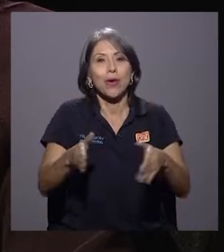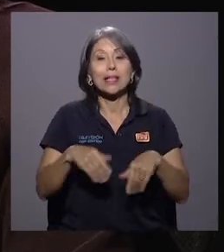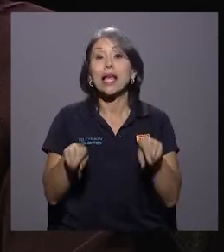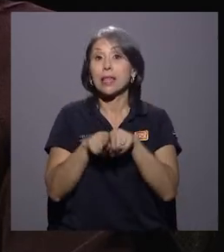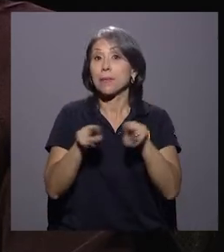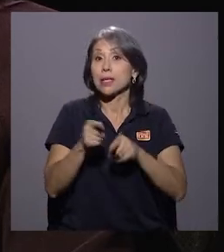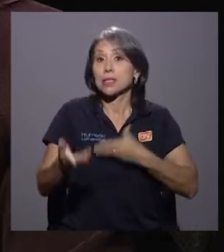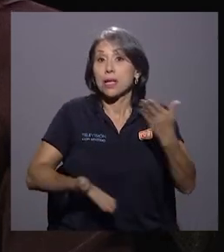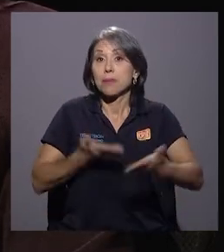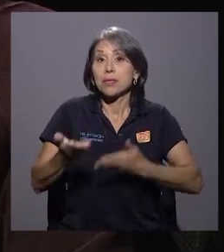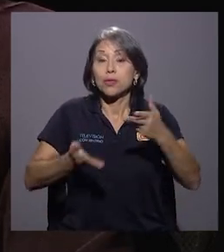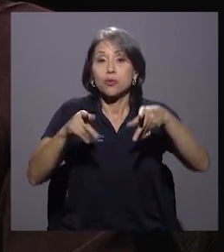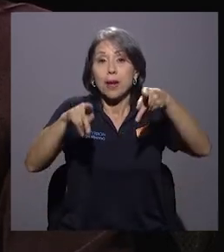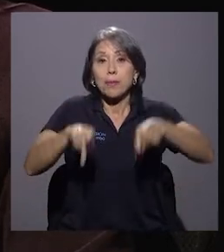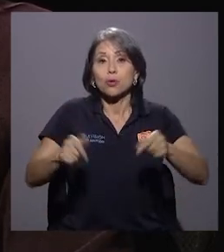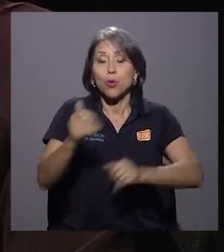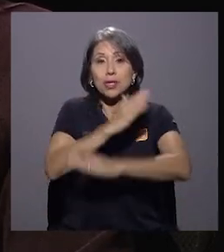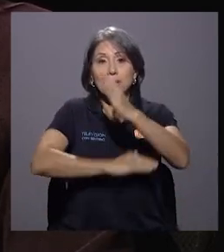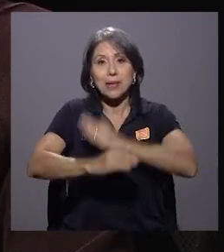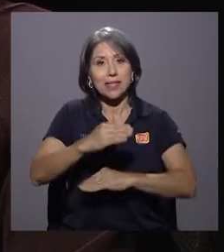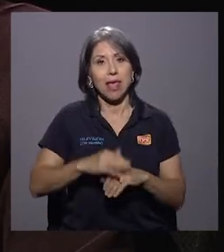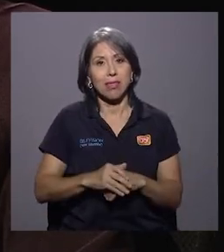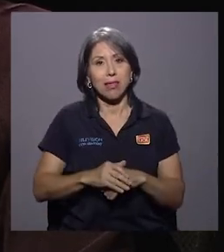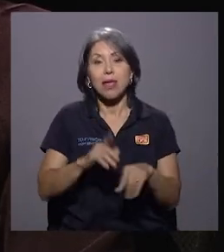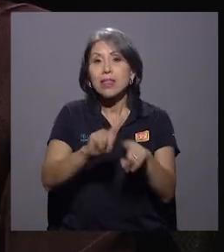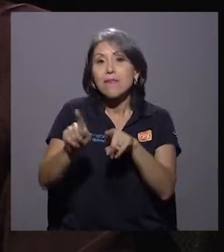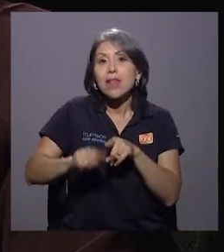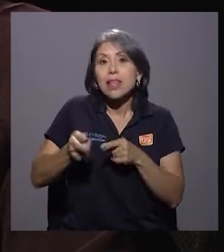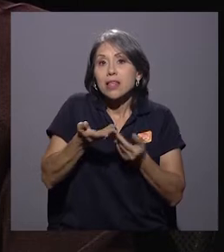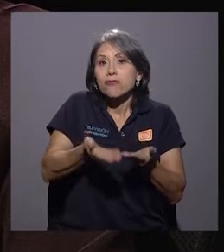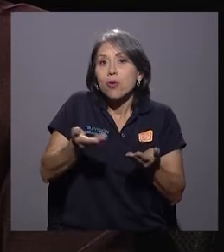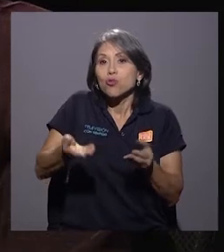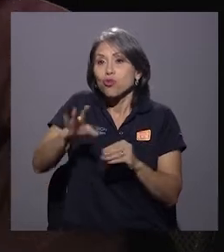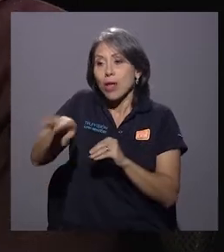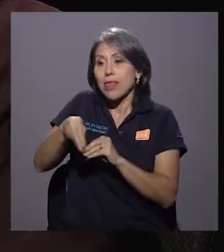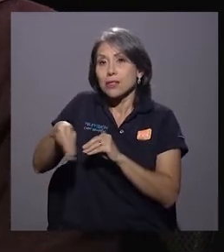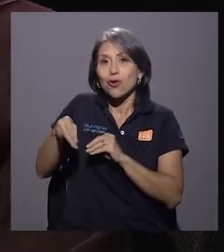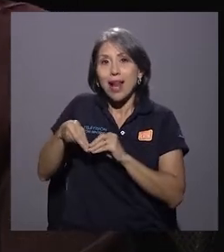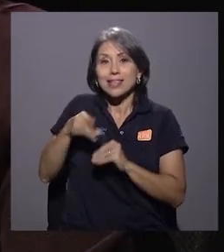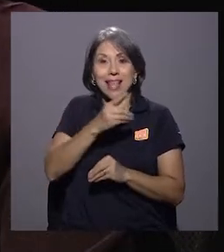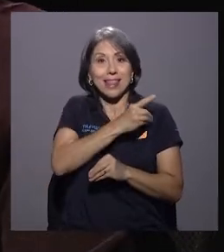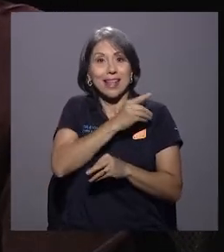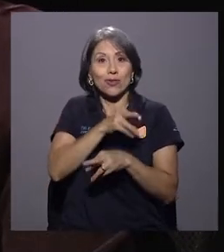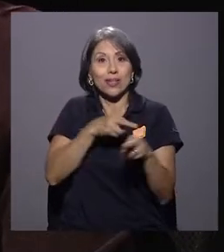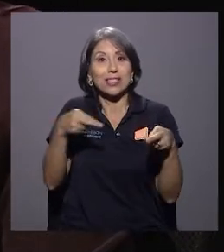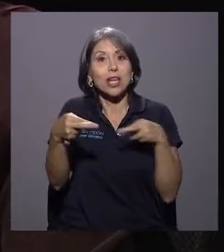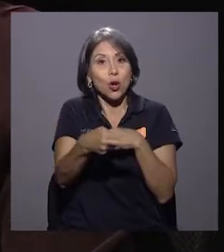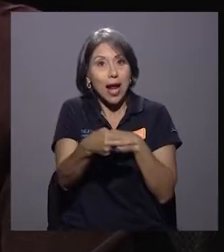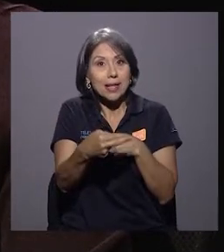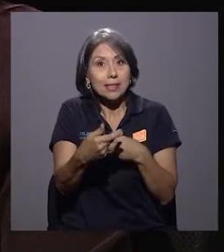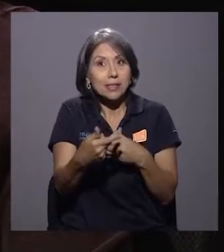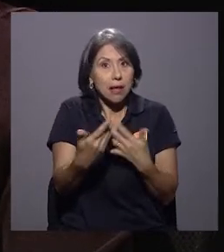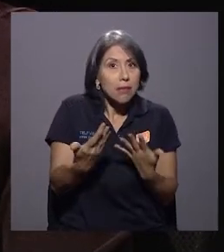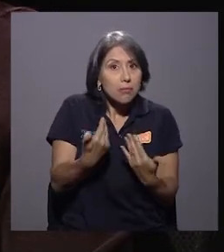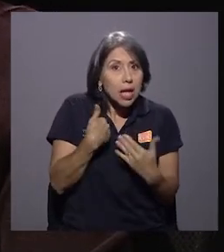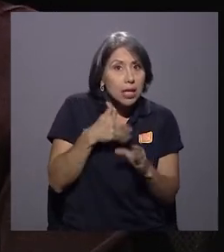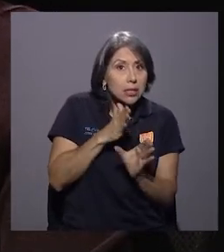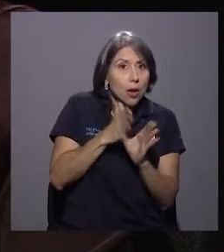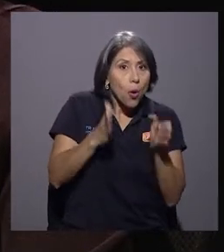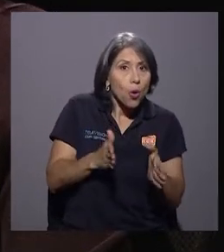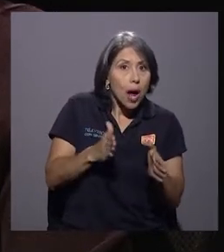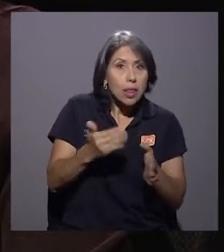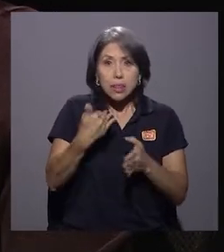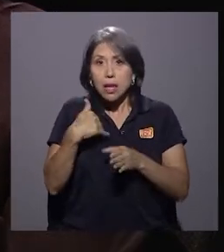discapacidad, los recursos adicionales, si se cuenta desde las direcciones regionales que acompañan con la psicóloga, trabajadores